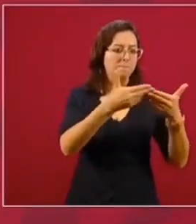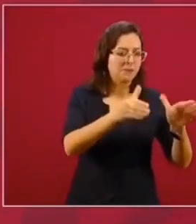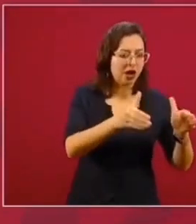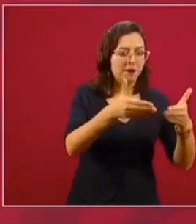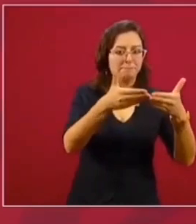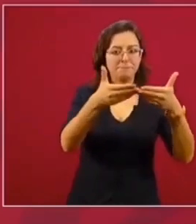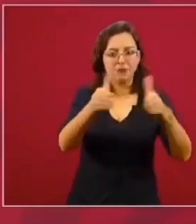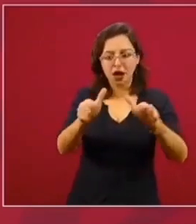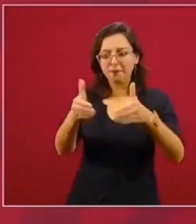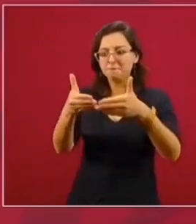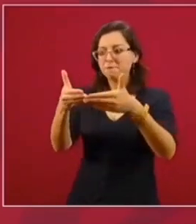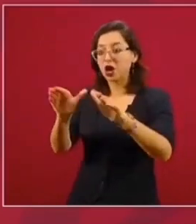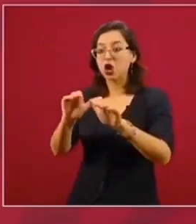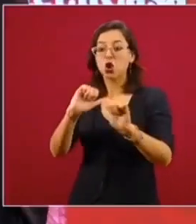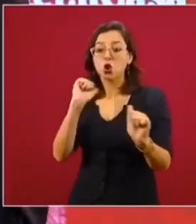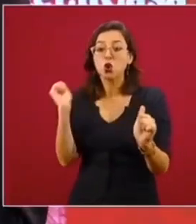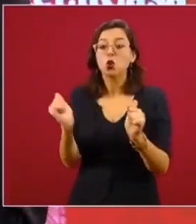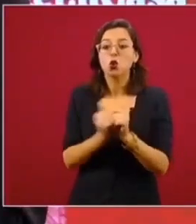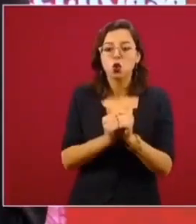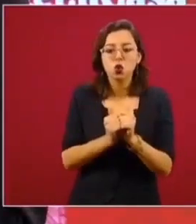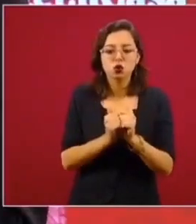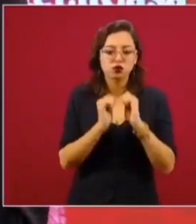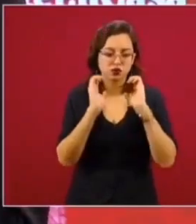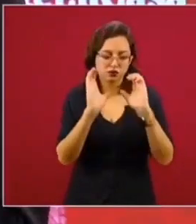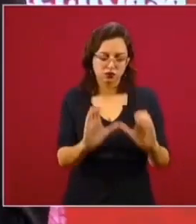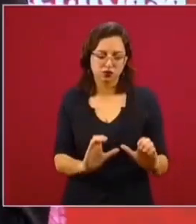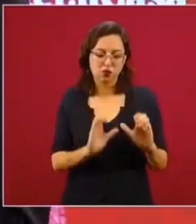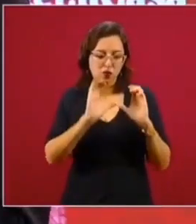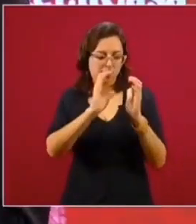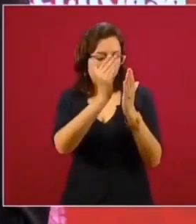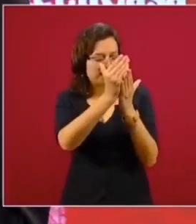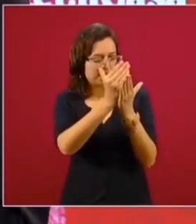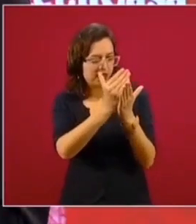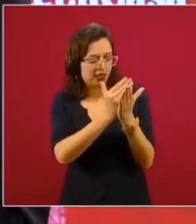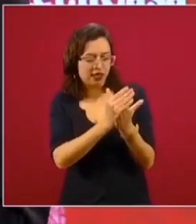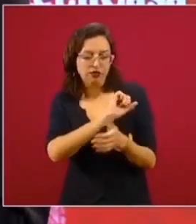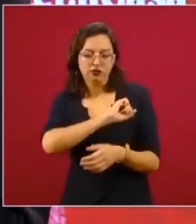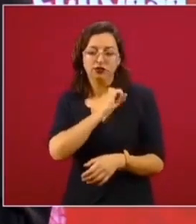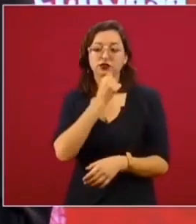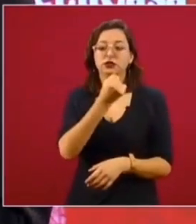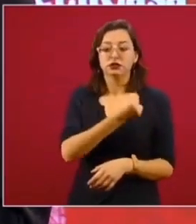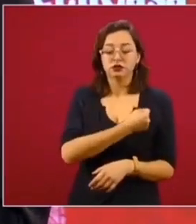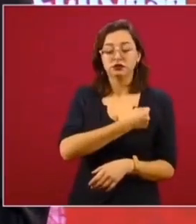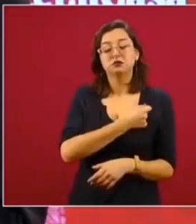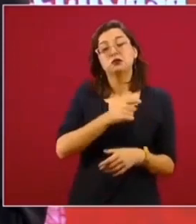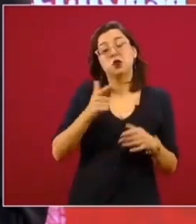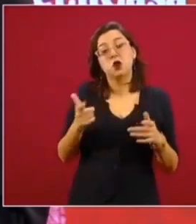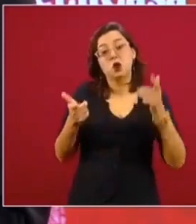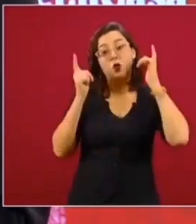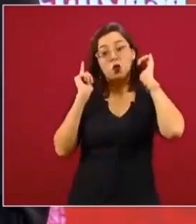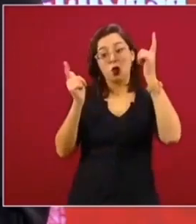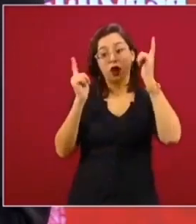cuidando todas las medidas sanitarias, tenemos pensado